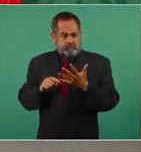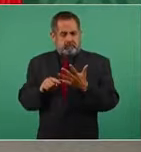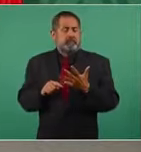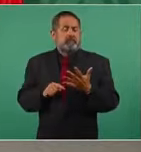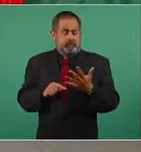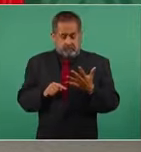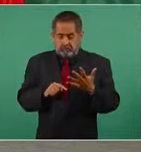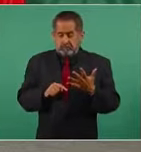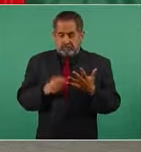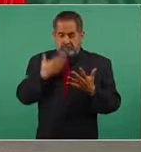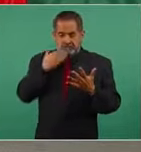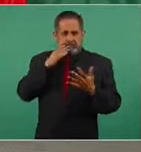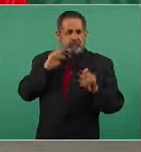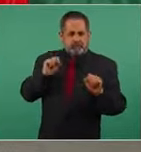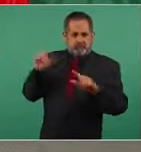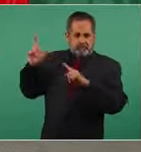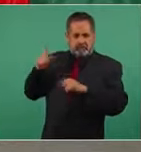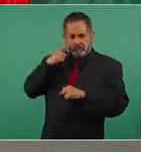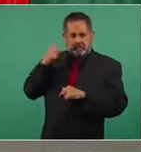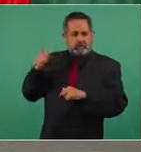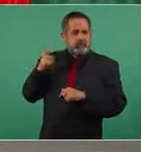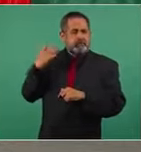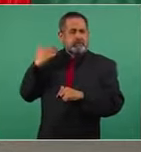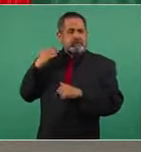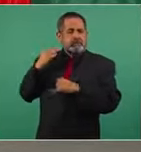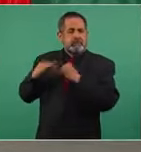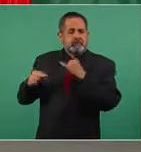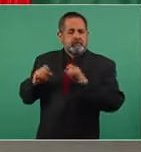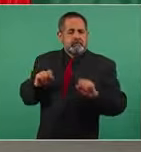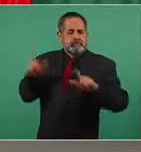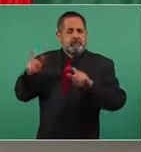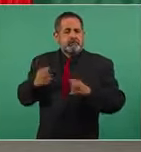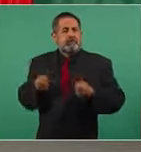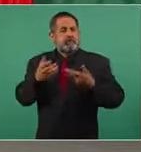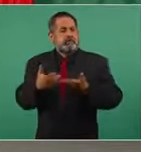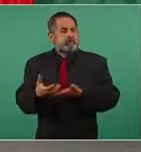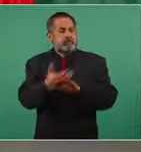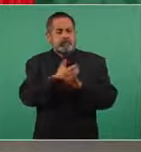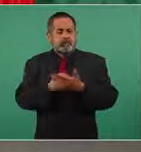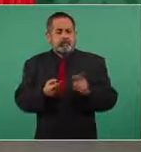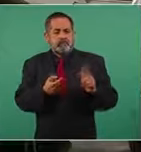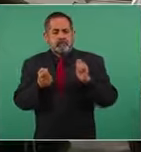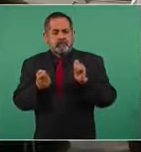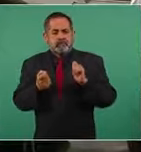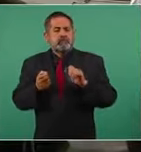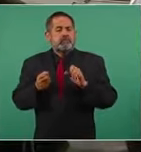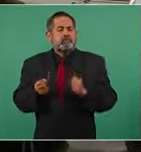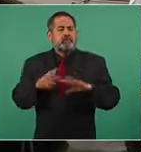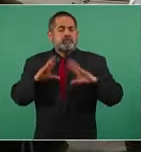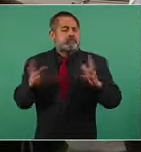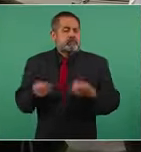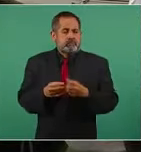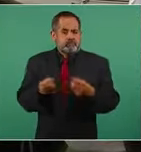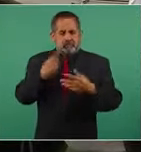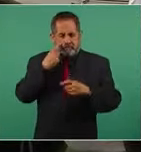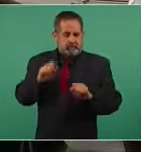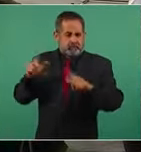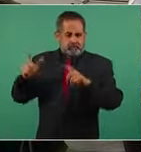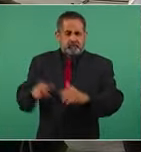a ver si tenemos el último corte de la recaudación, de cómo vamos.